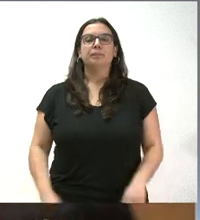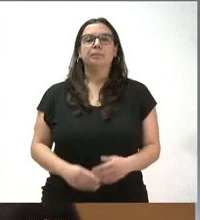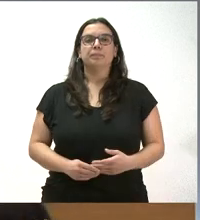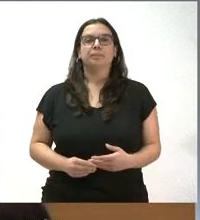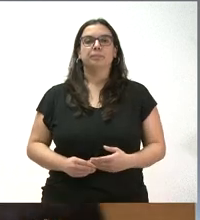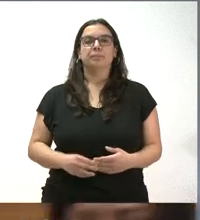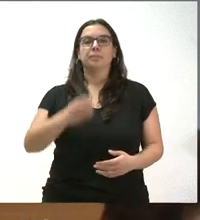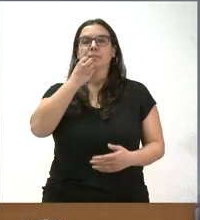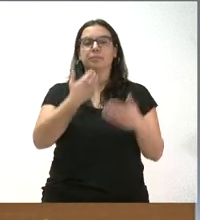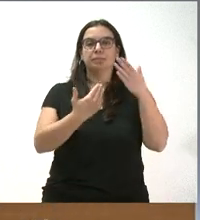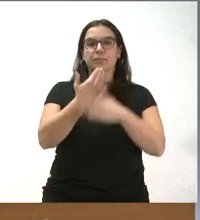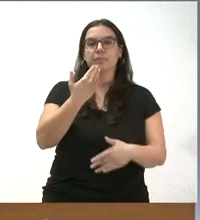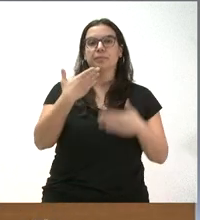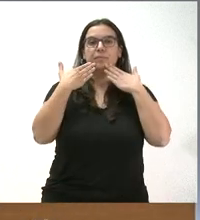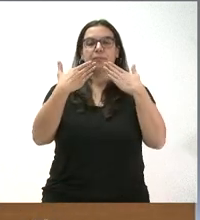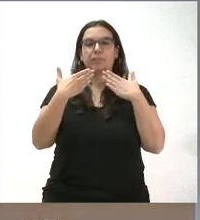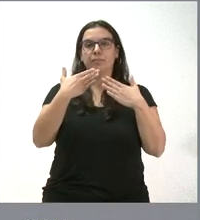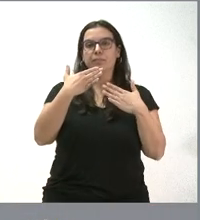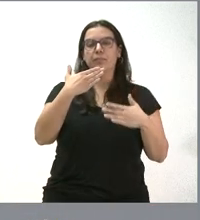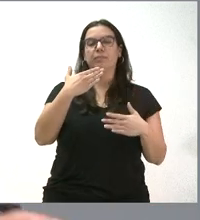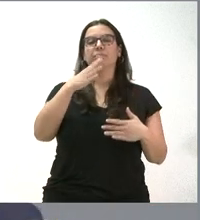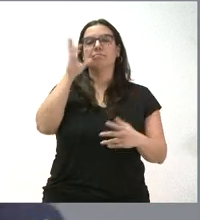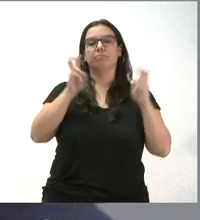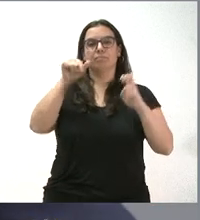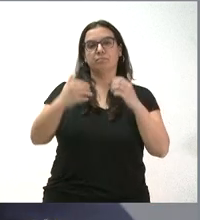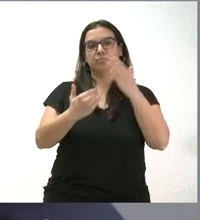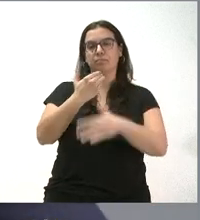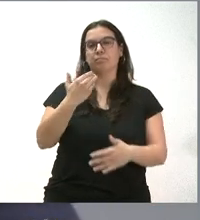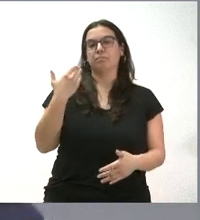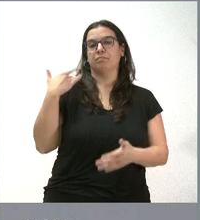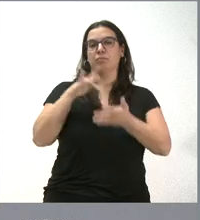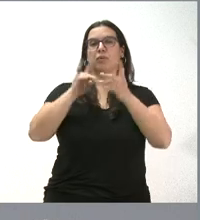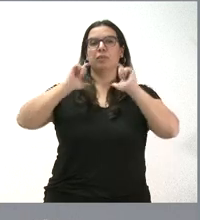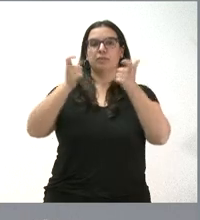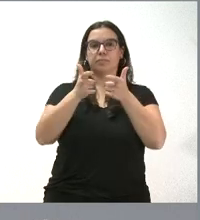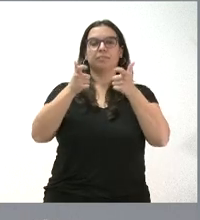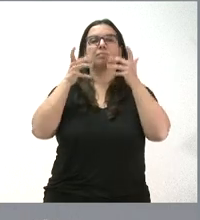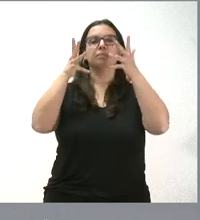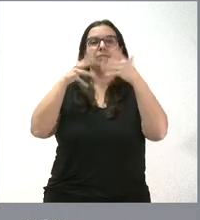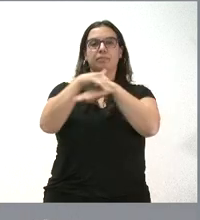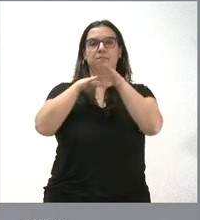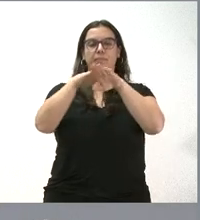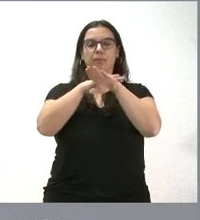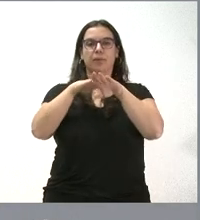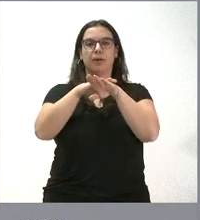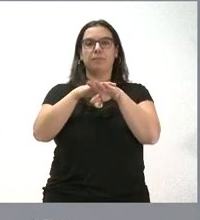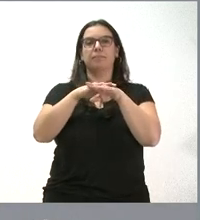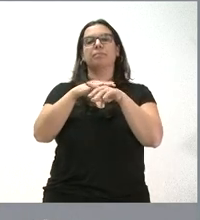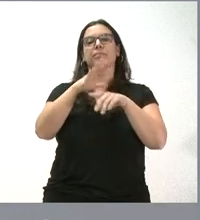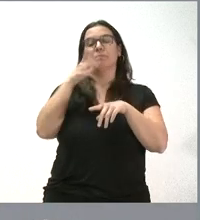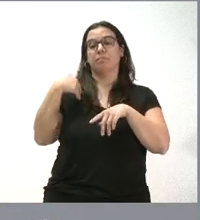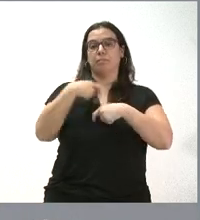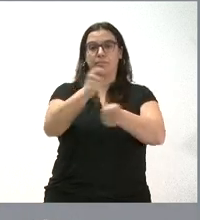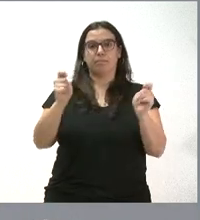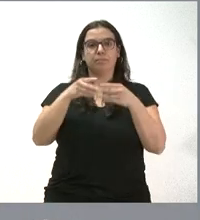Buenos días y muchas gracias por su vencedor aquí esta mañana, donde hemos tenido también una reunión del Consejo de Gobierno de Castilla y León. Les está siendo entregado la